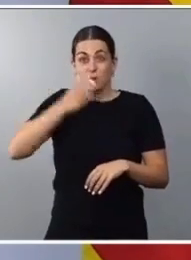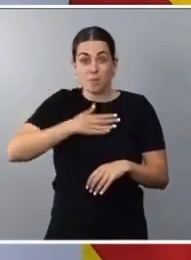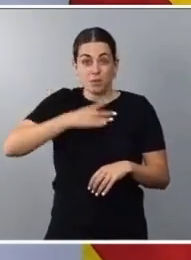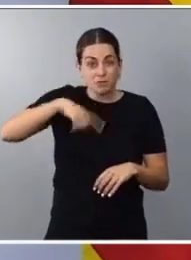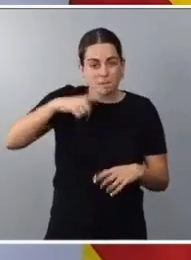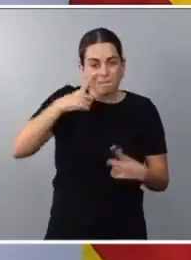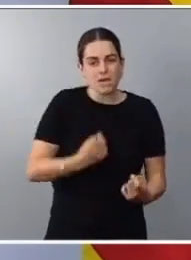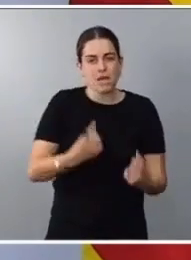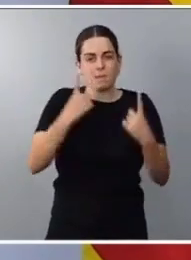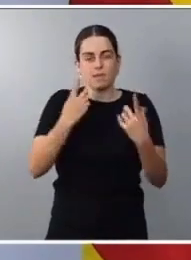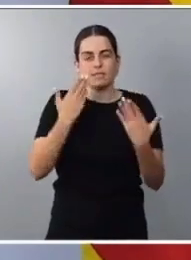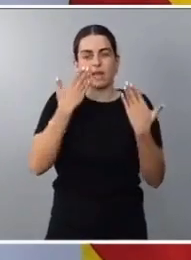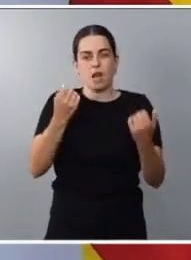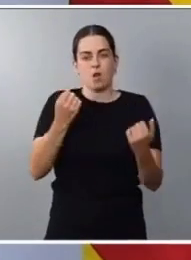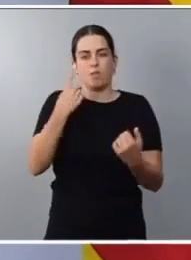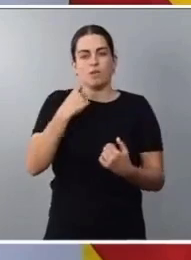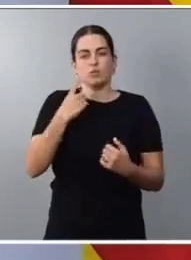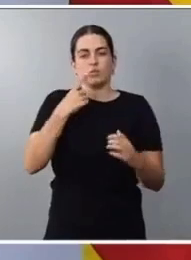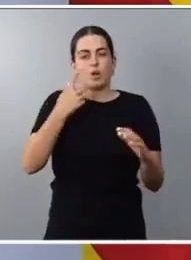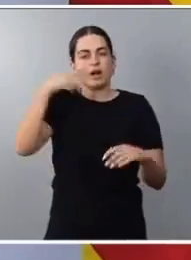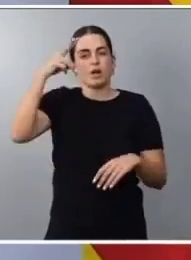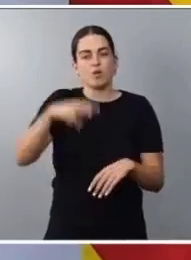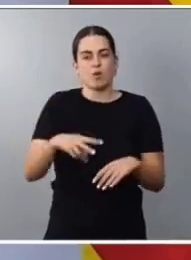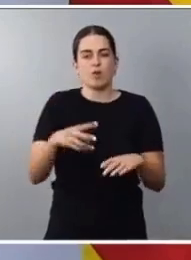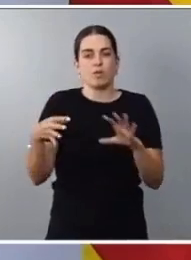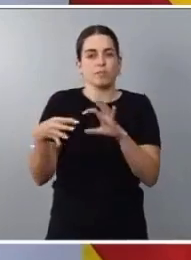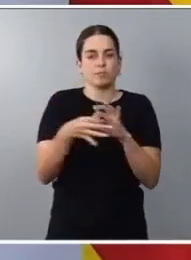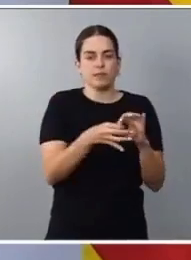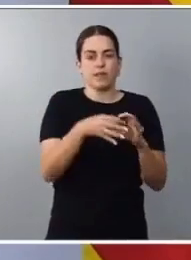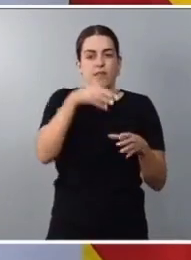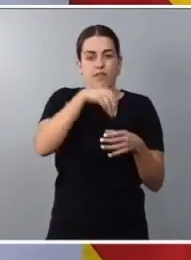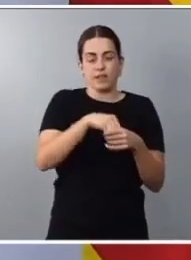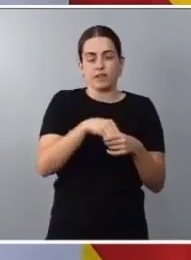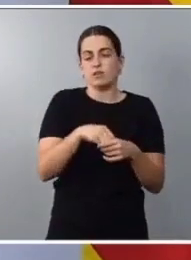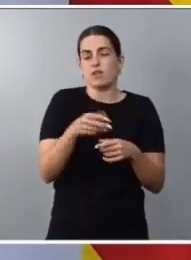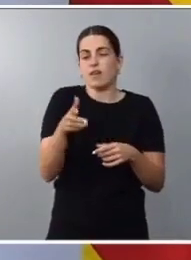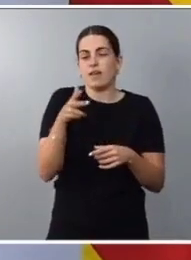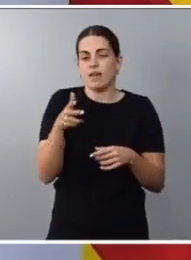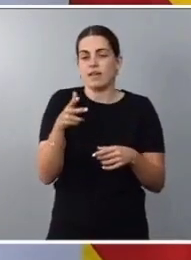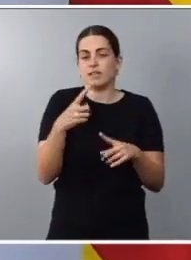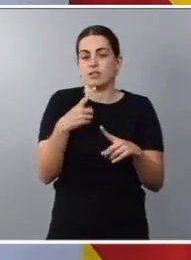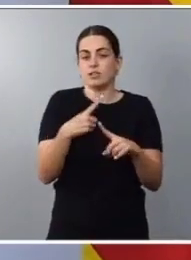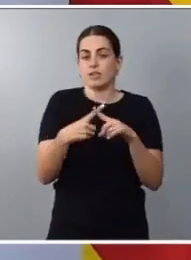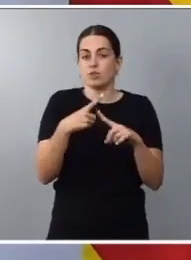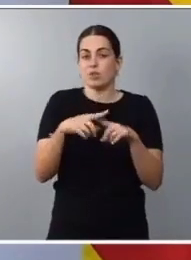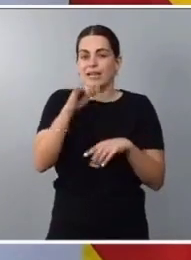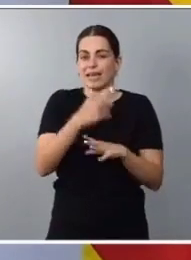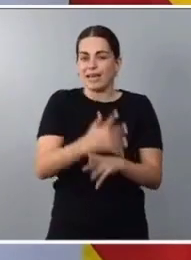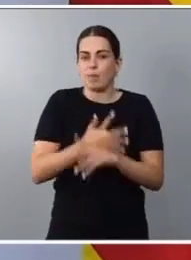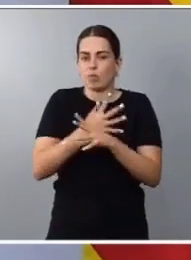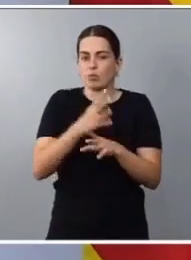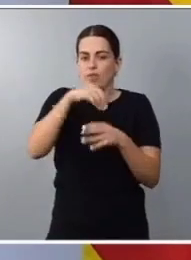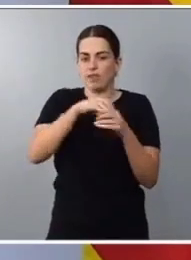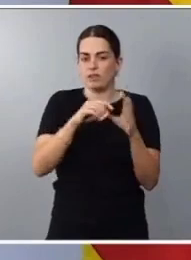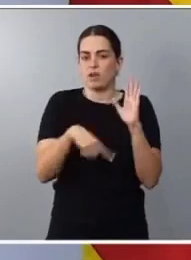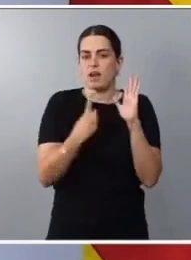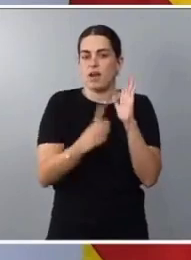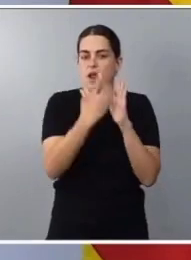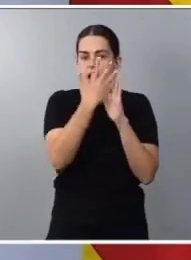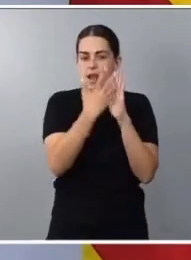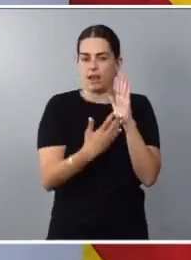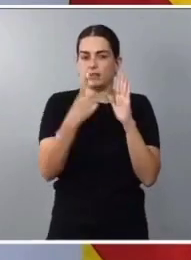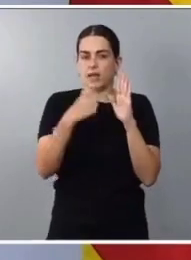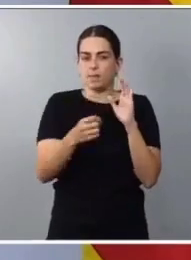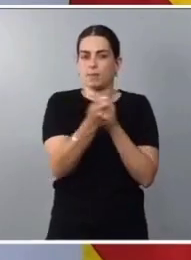menstrual como parte de los derechos sexuales y reproductivos de las mujeres en una ley. Dispensaremos también de forma gratuita